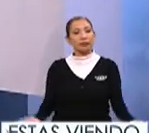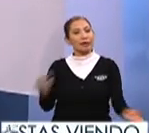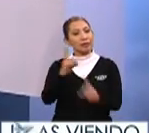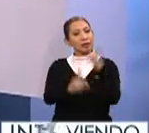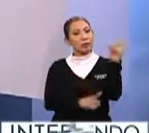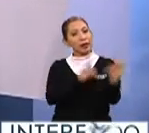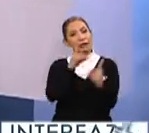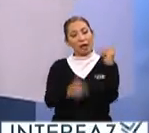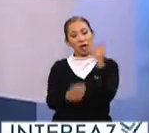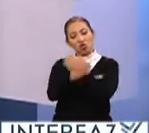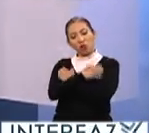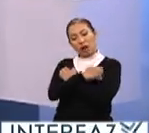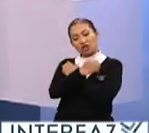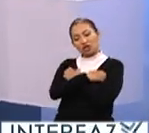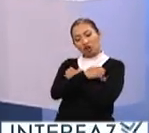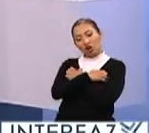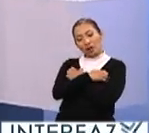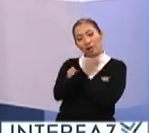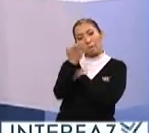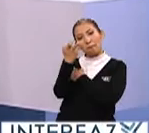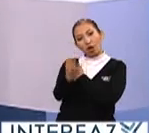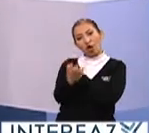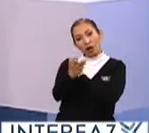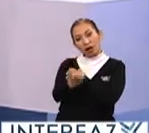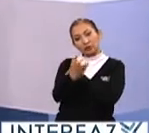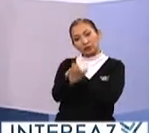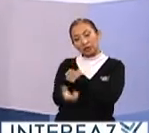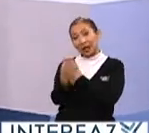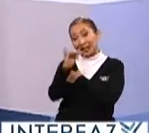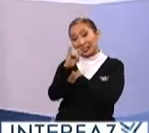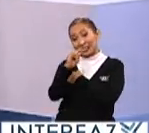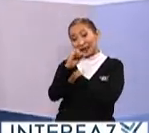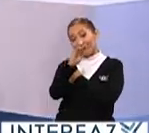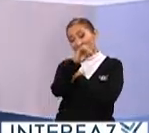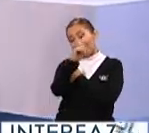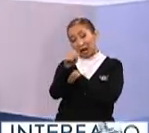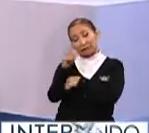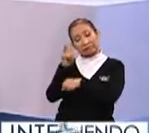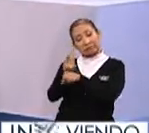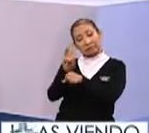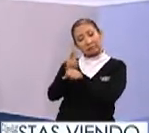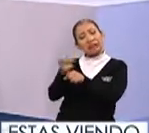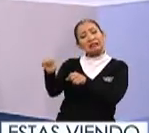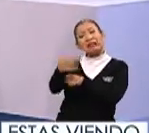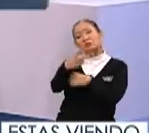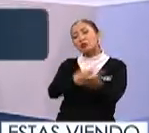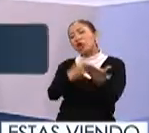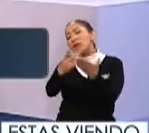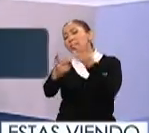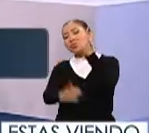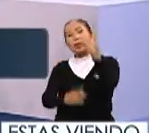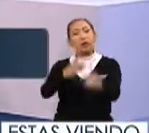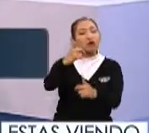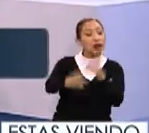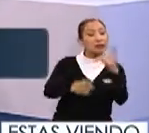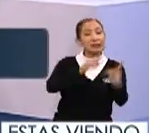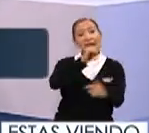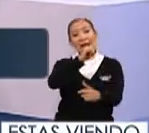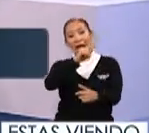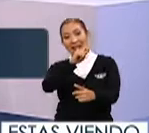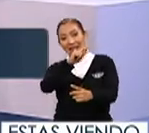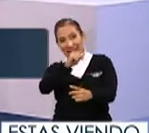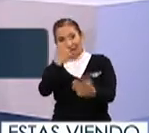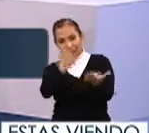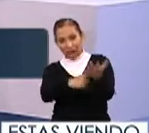deporte también es educación por eso es por eso en Interfaz le damos seguimiento a los programas deportivos y atletas